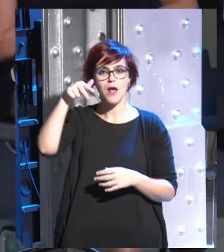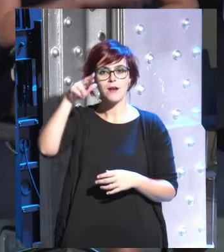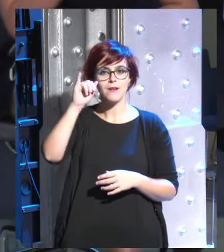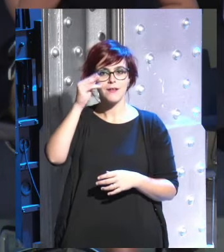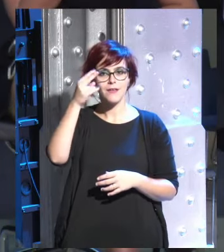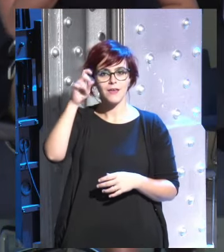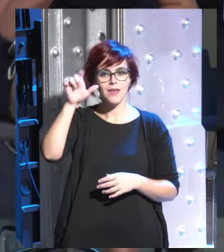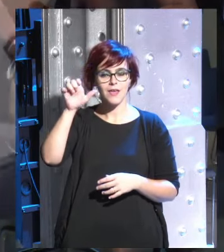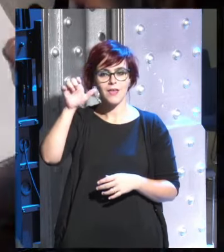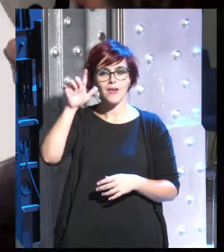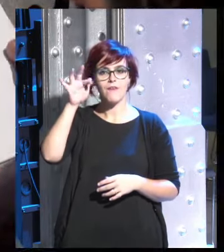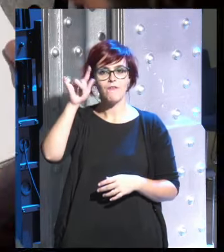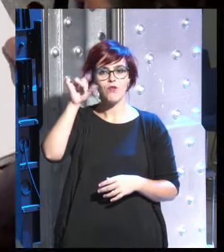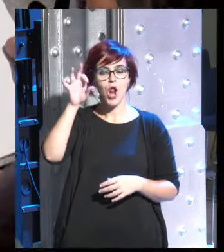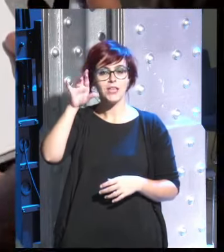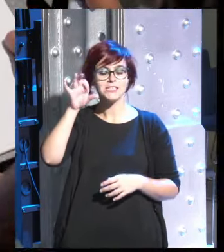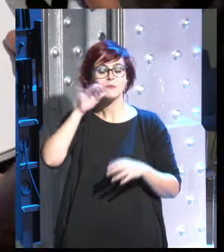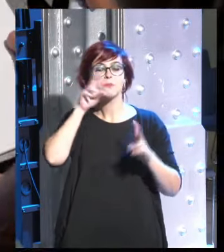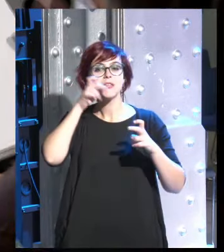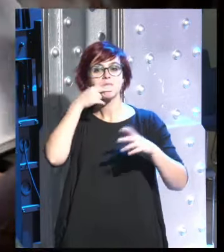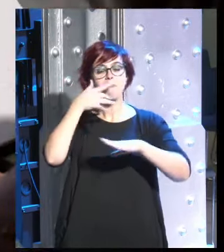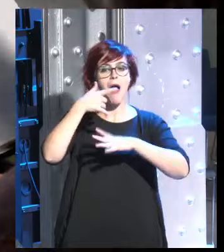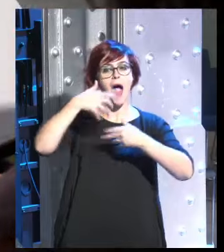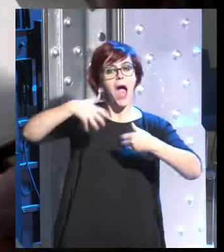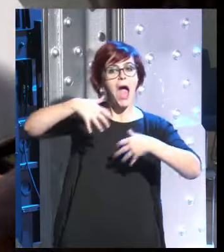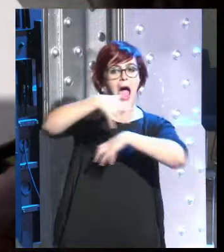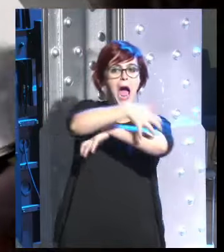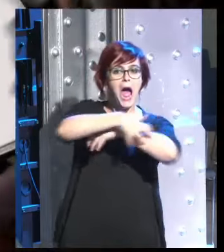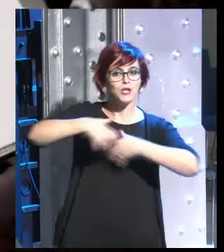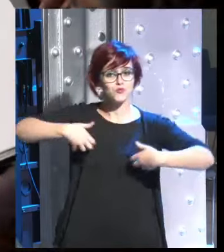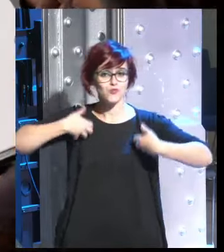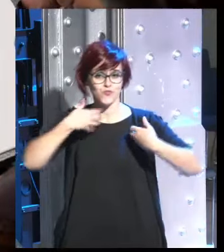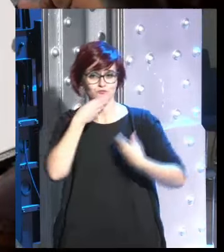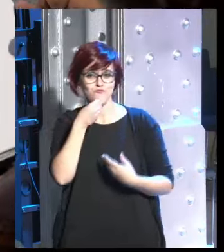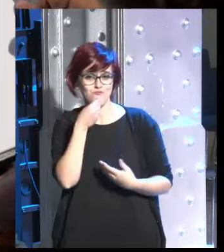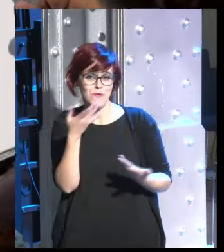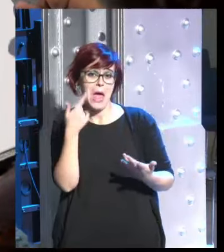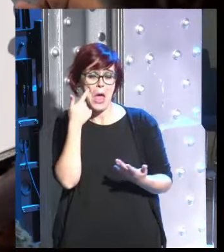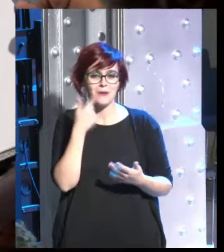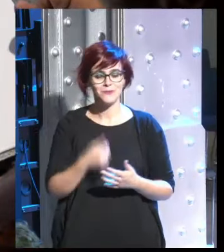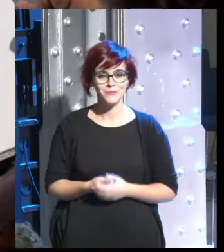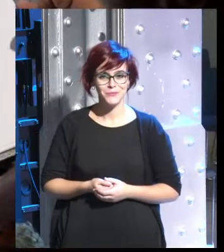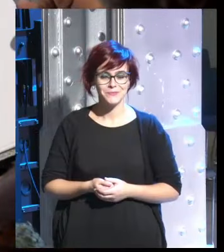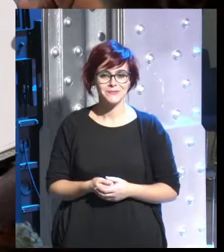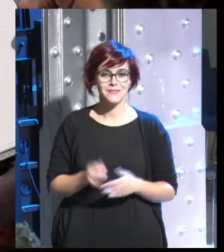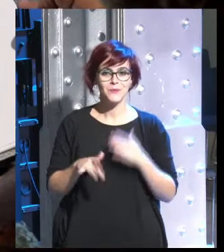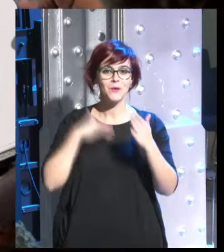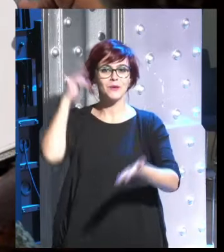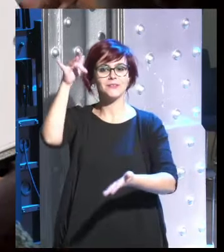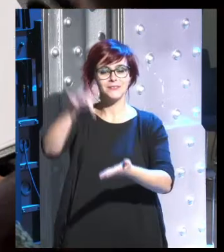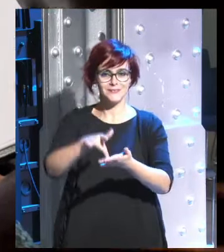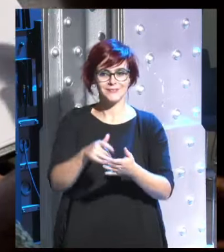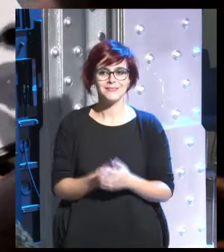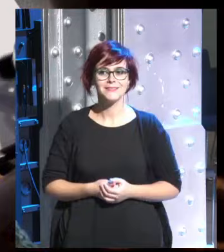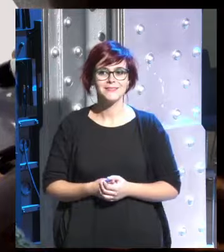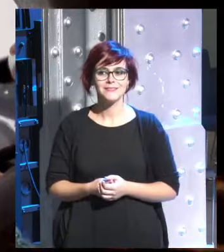Flores vamos a pedirle que nos dibuje un gato mono o algo en alguno de sus dibujos y mientras tanto en el siguiente vamos a dibujar un gato